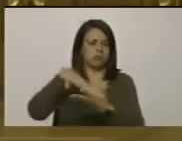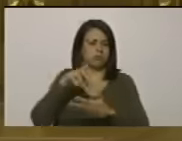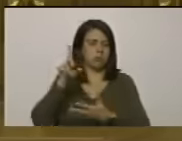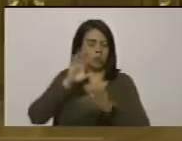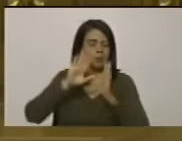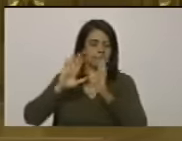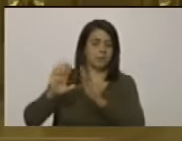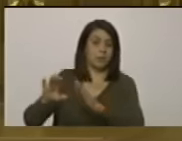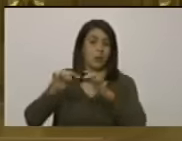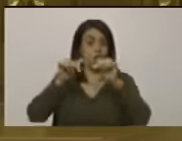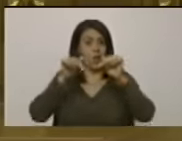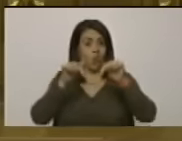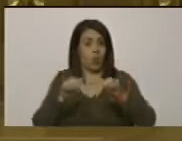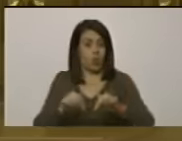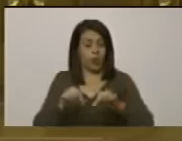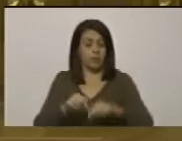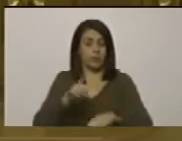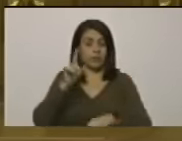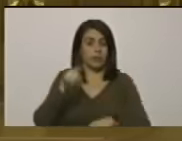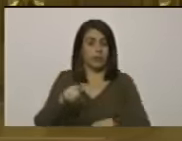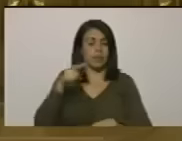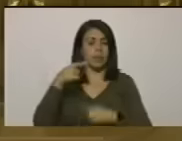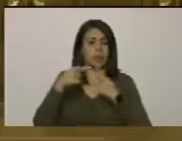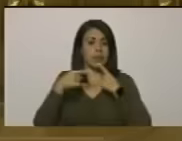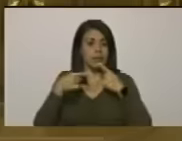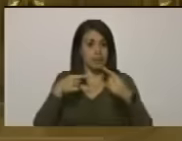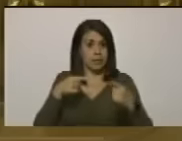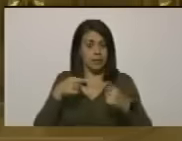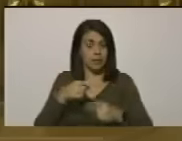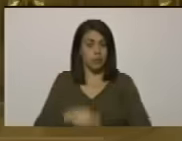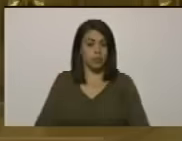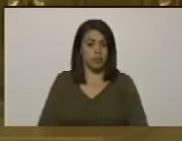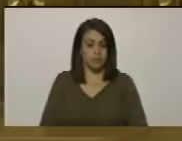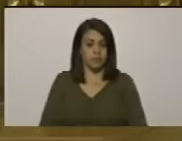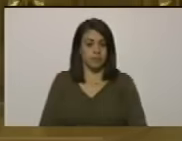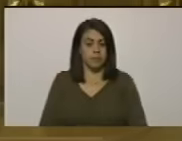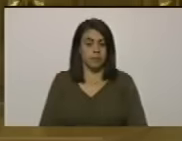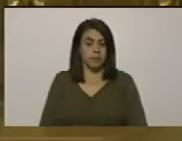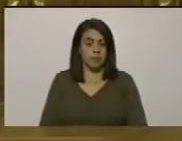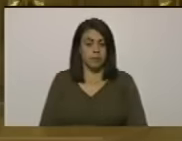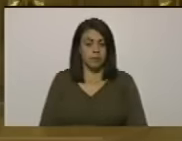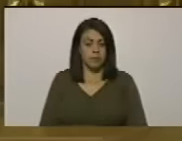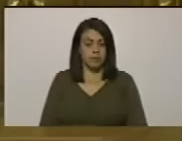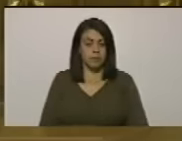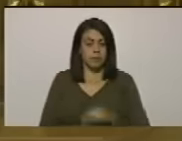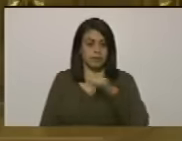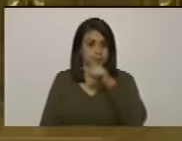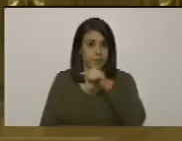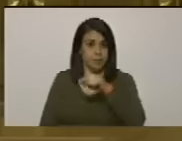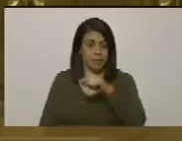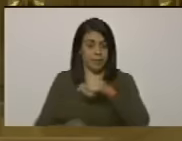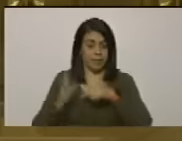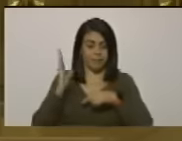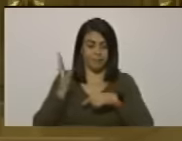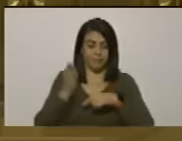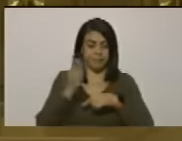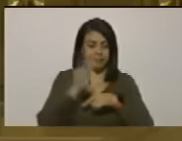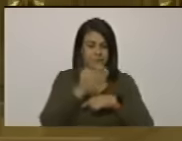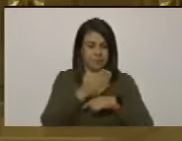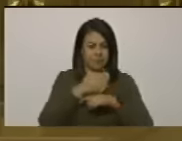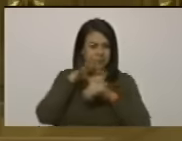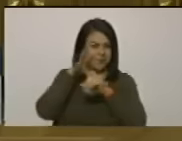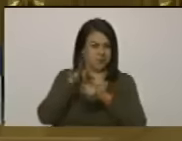Por eso es que hoy también tenemos que decir que de esas sanciones de la